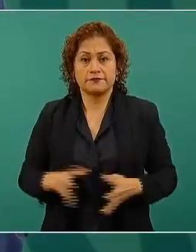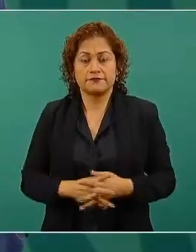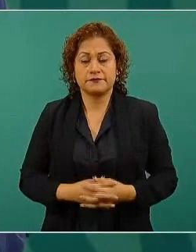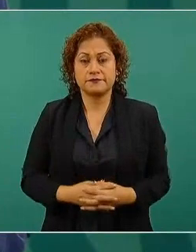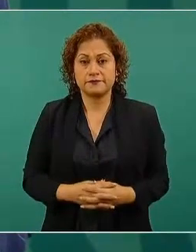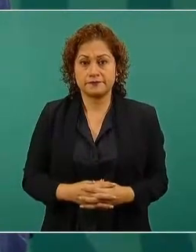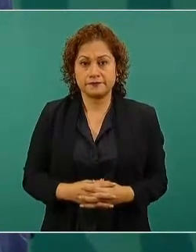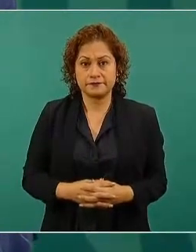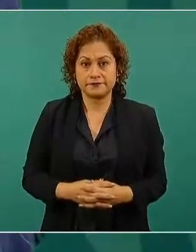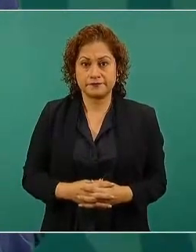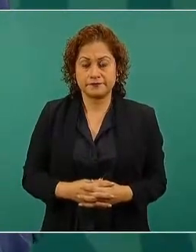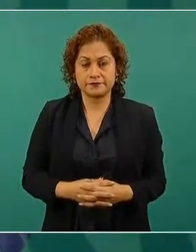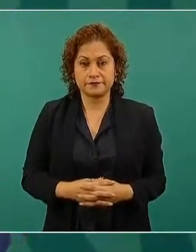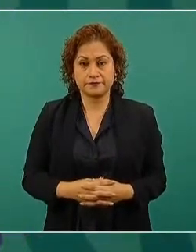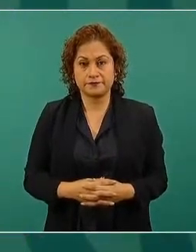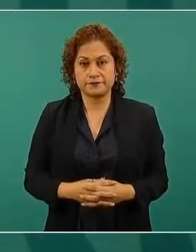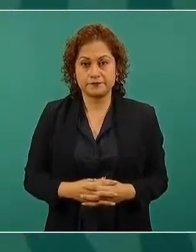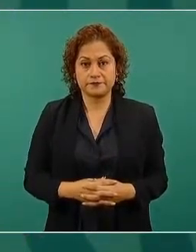entonces